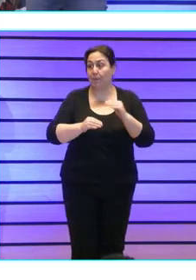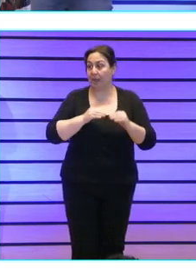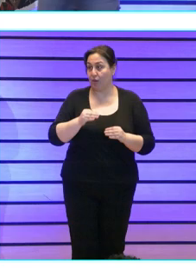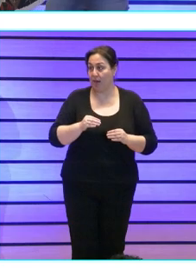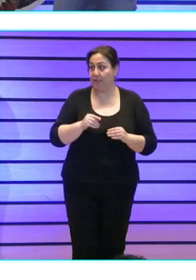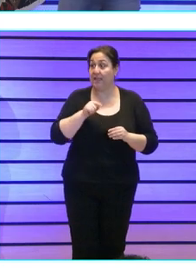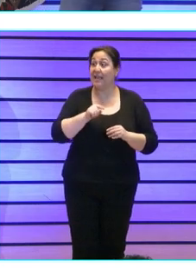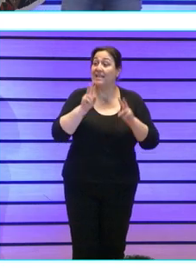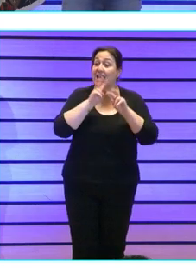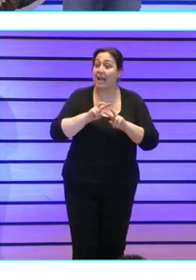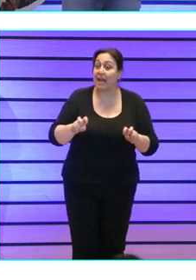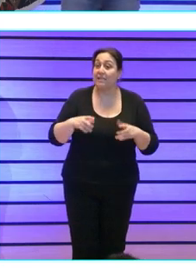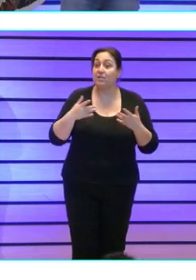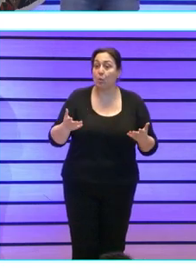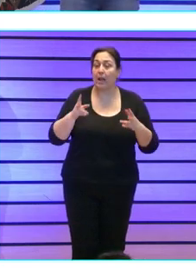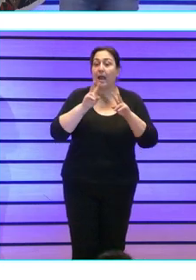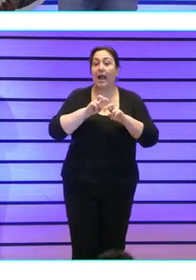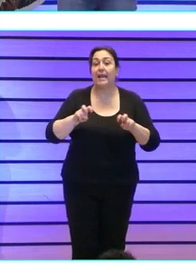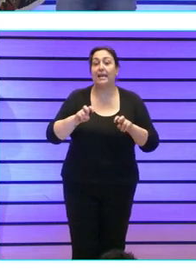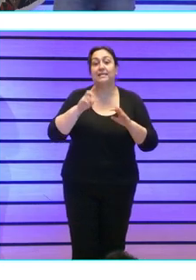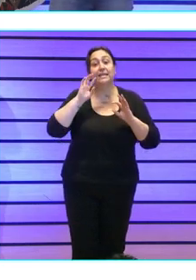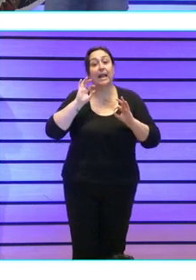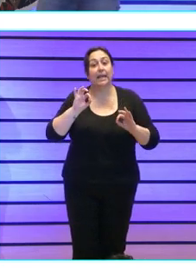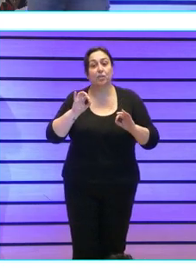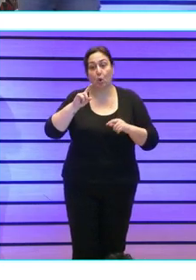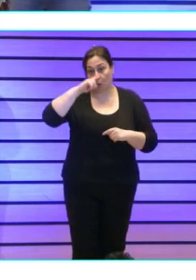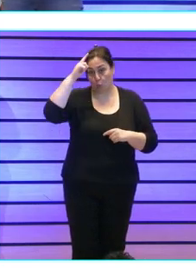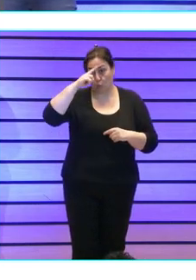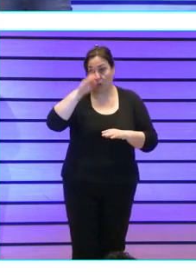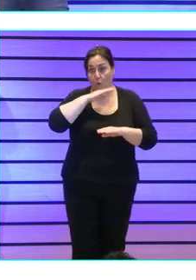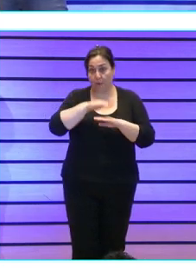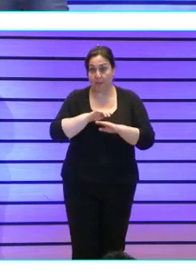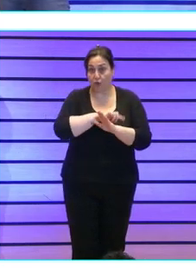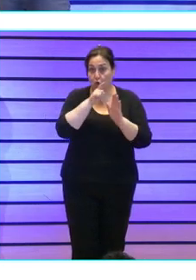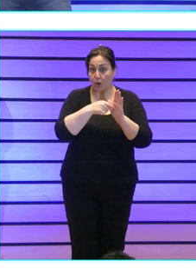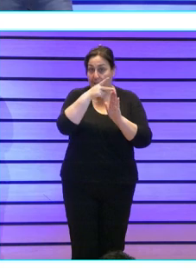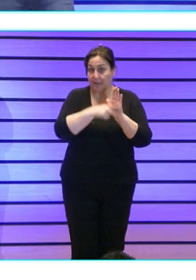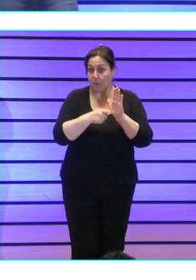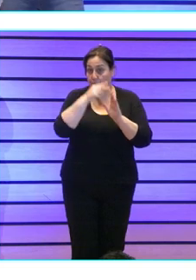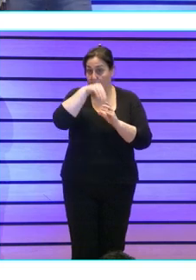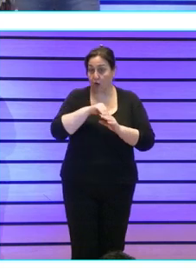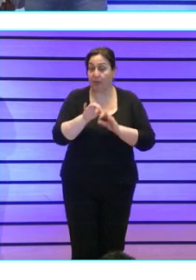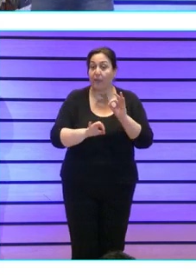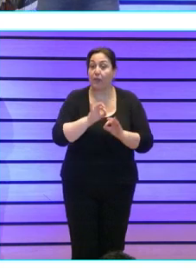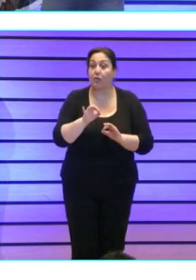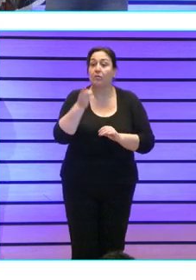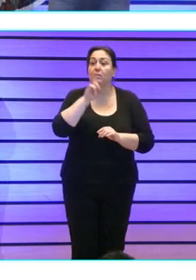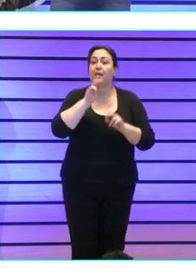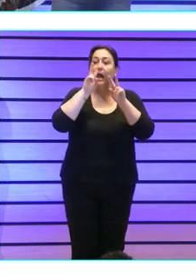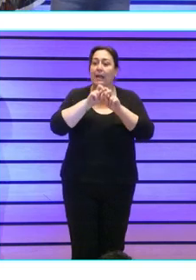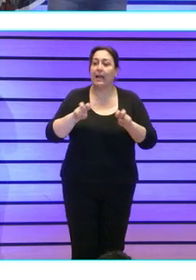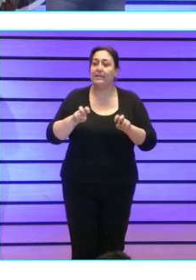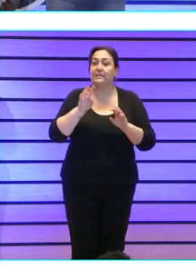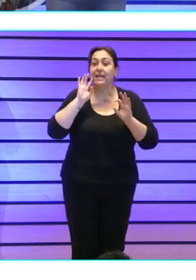de riesgos se hace el análisis de riesgo de la cultura del cumplimiento normativo en la organización se hace el análisis de